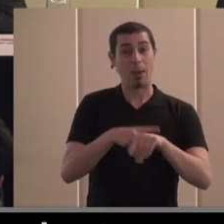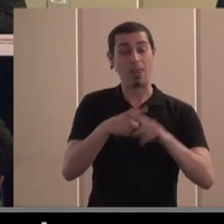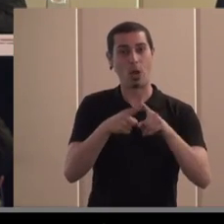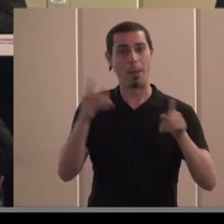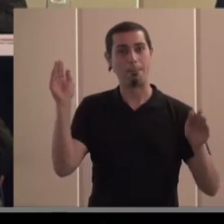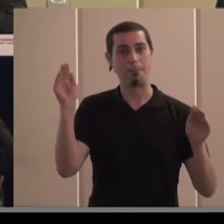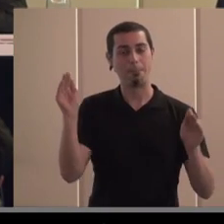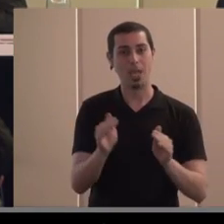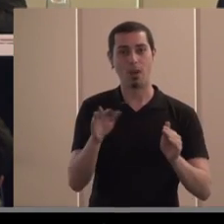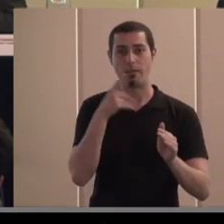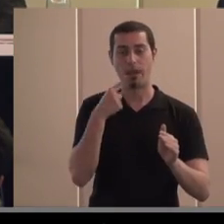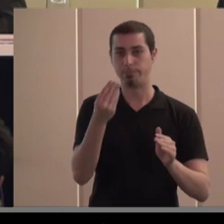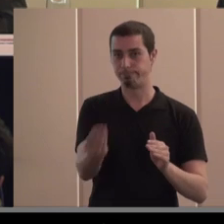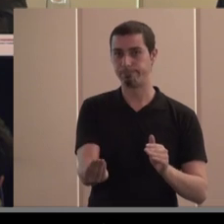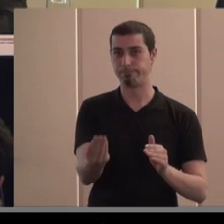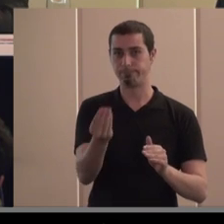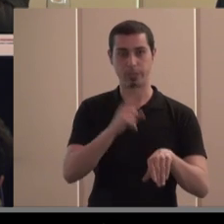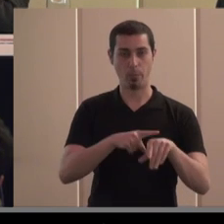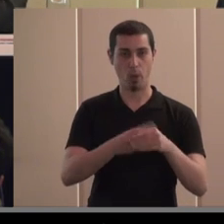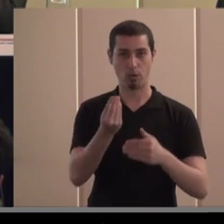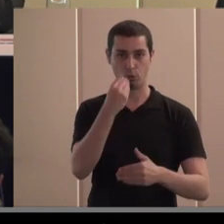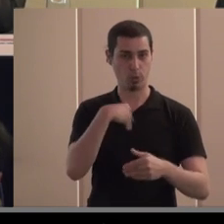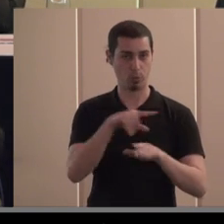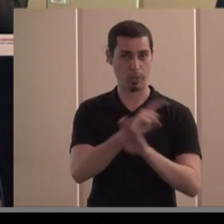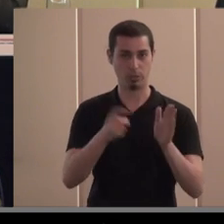media hora pero me la he comido entera prácticamente